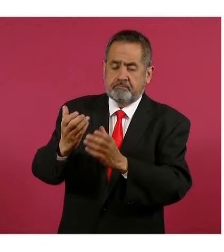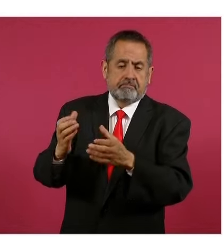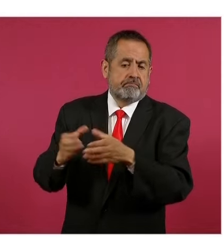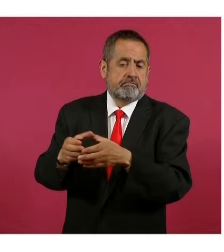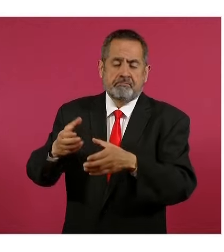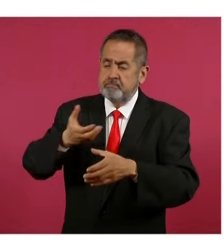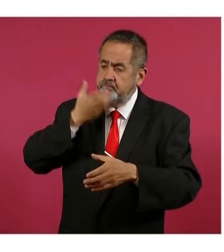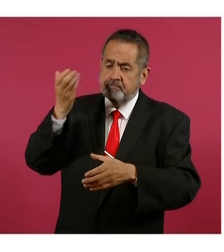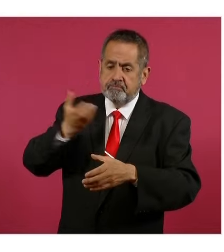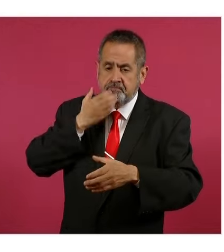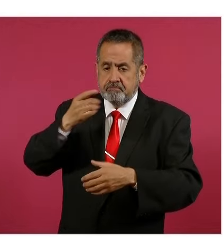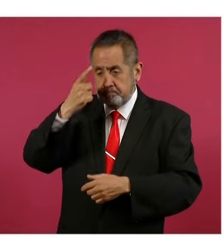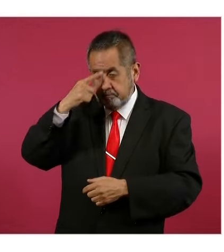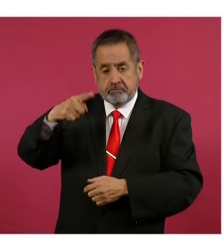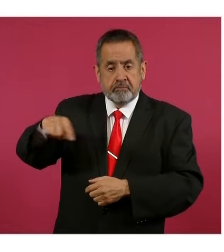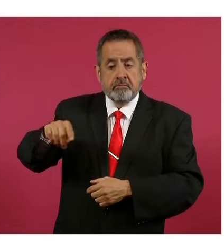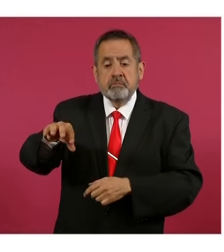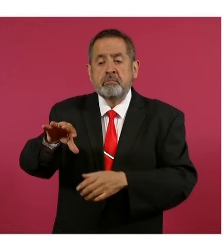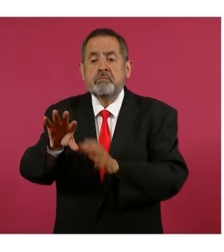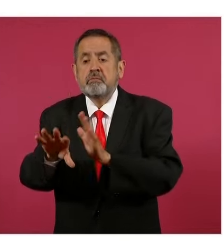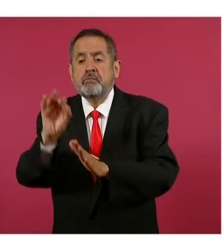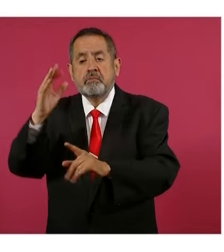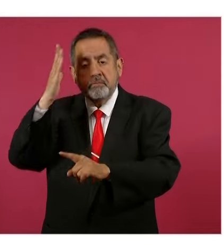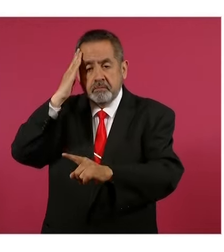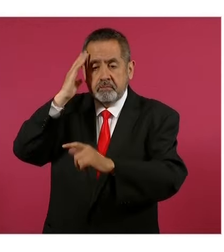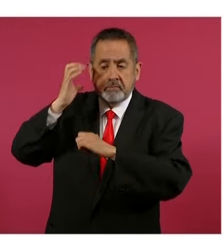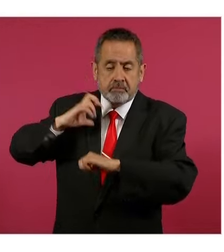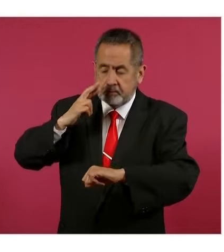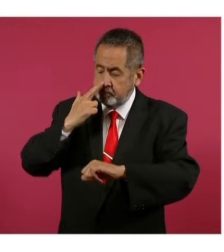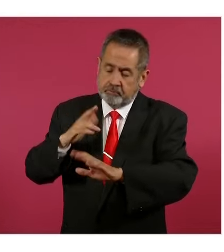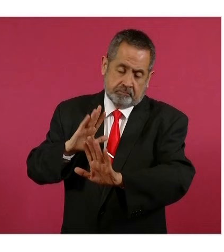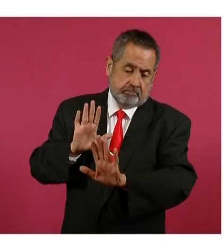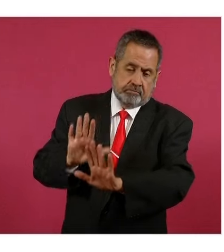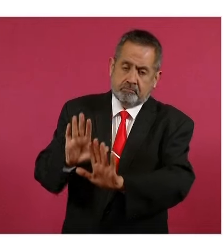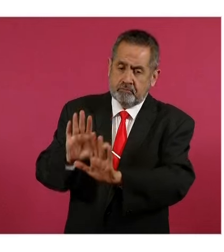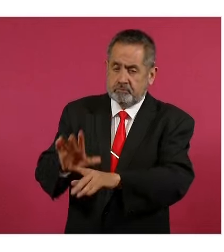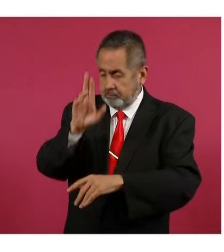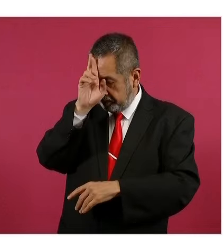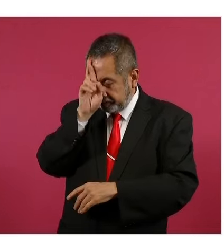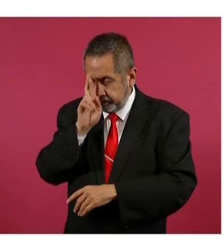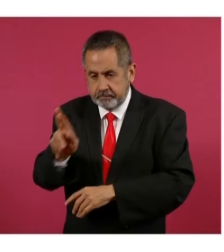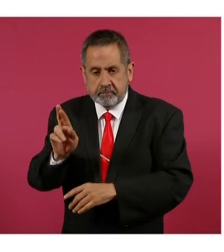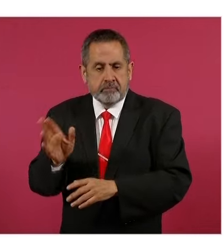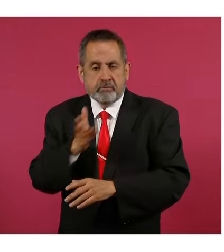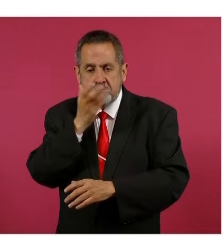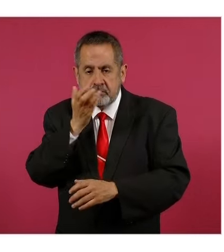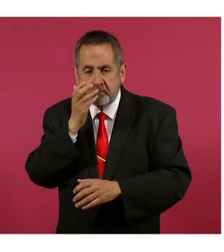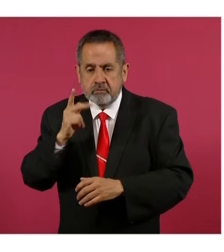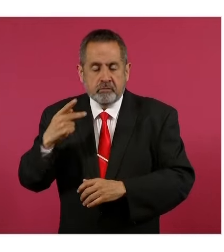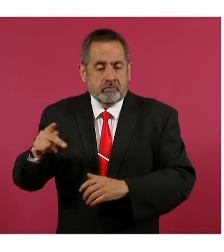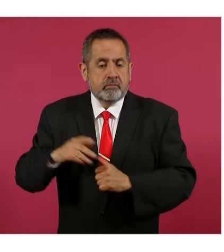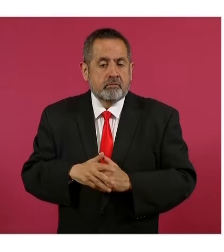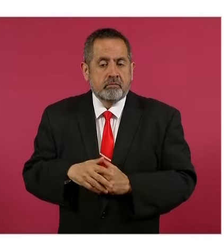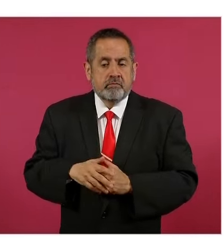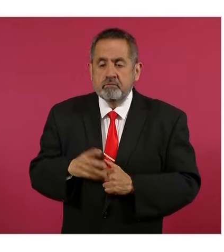a elegir a sus autoridades y representantes tradicionales, a la consulta libre,